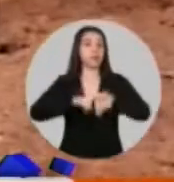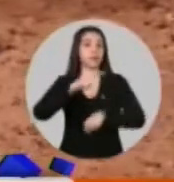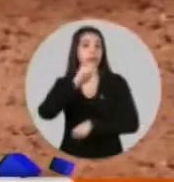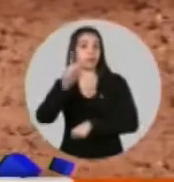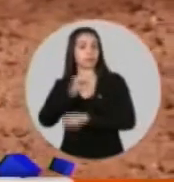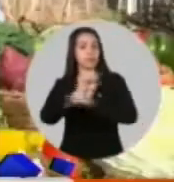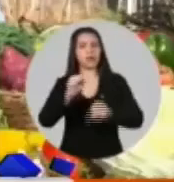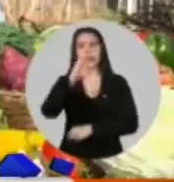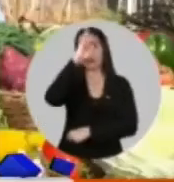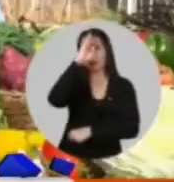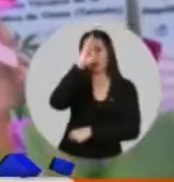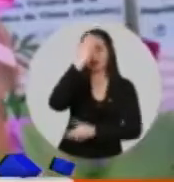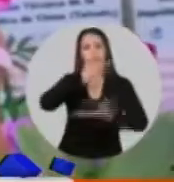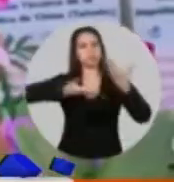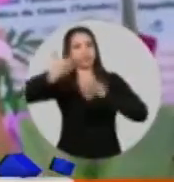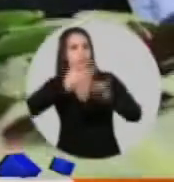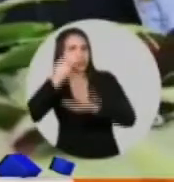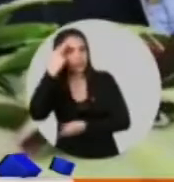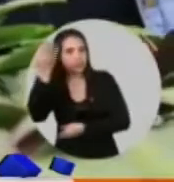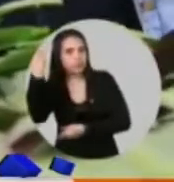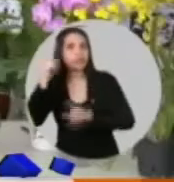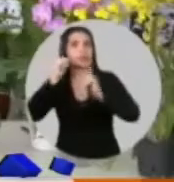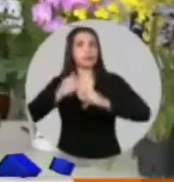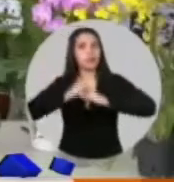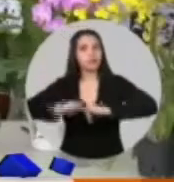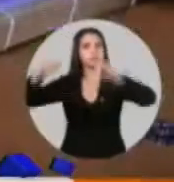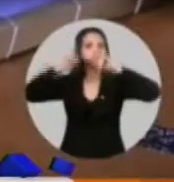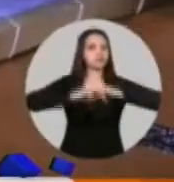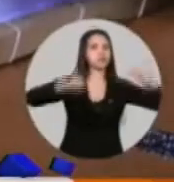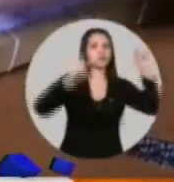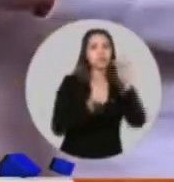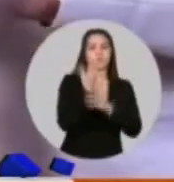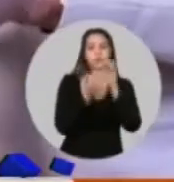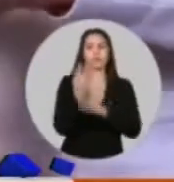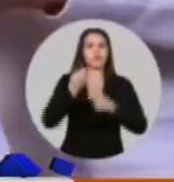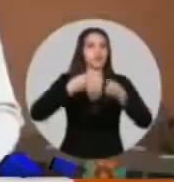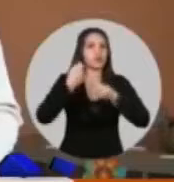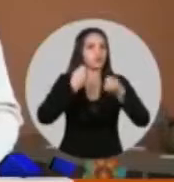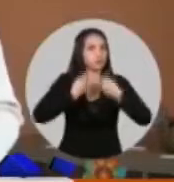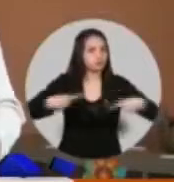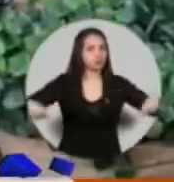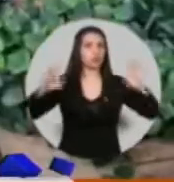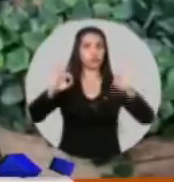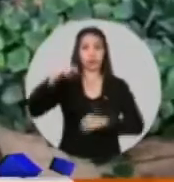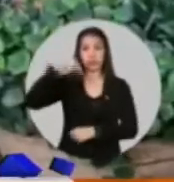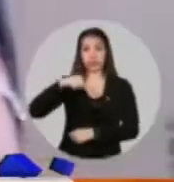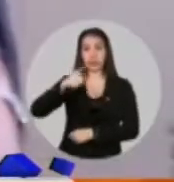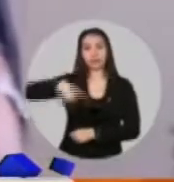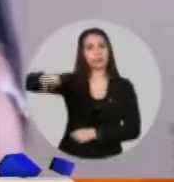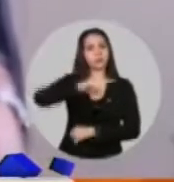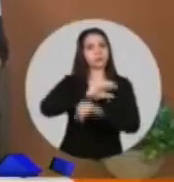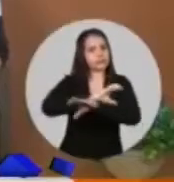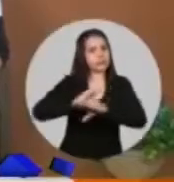ese mismo dinero podría haber sido una ayuda más directa que ahora que de repente puede ser una ayuda indirecta. A mí la idea del programa